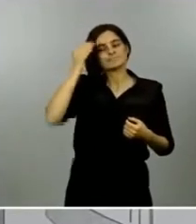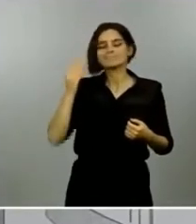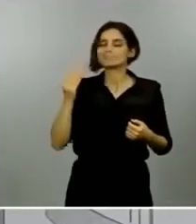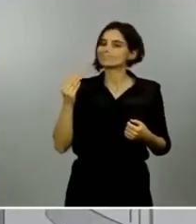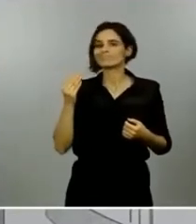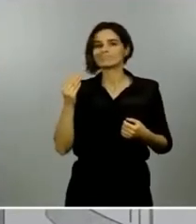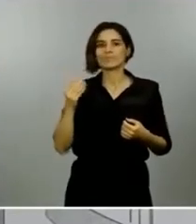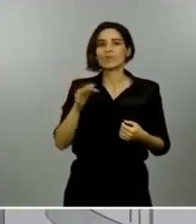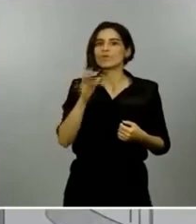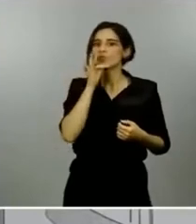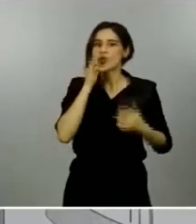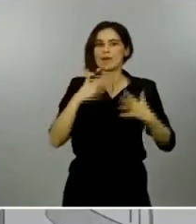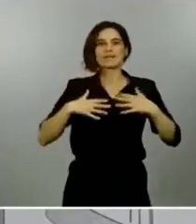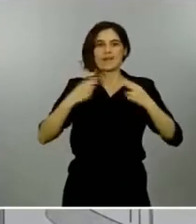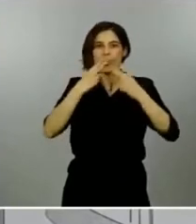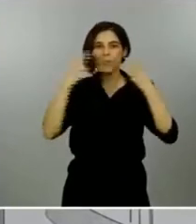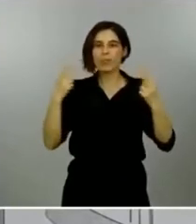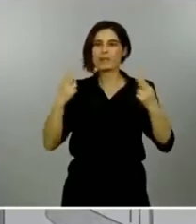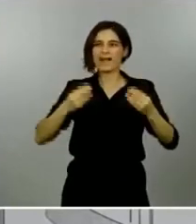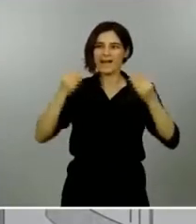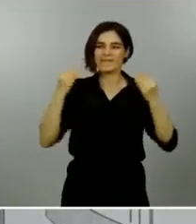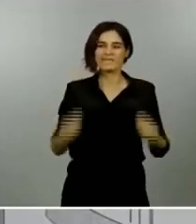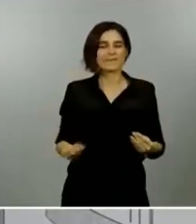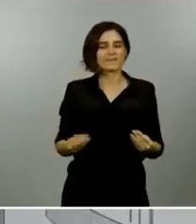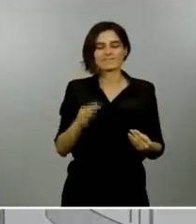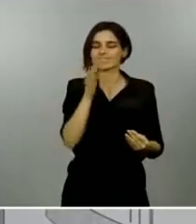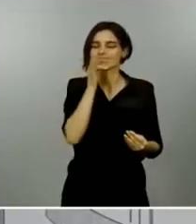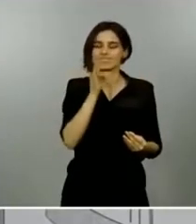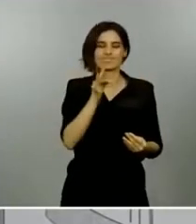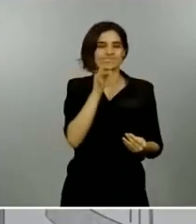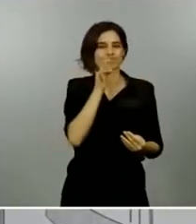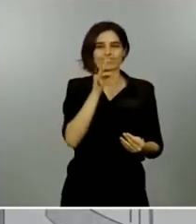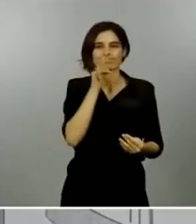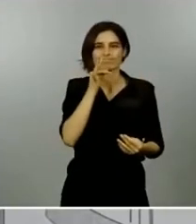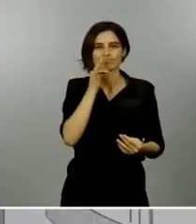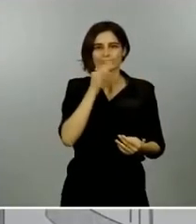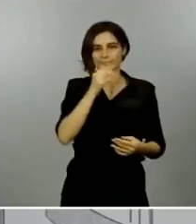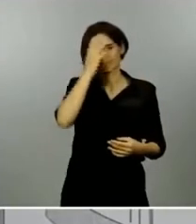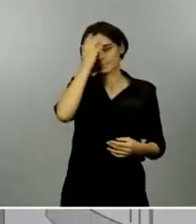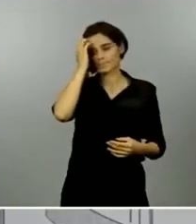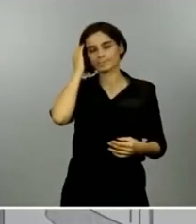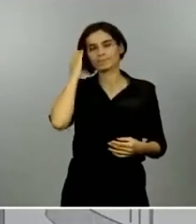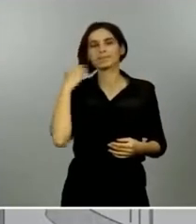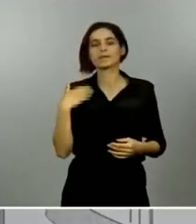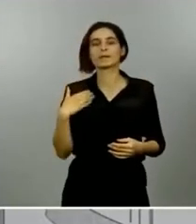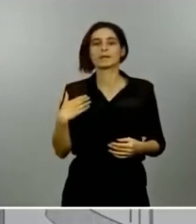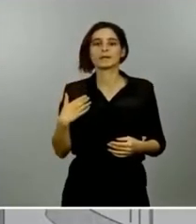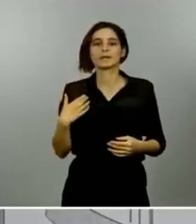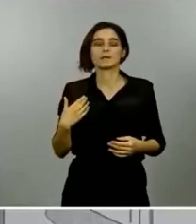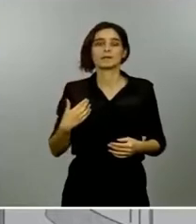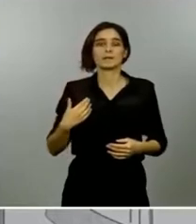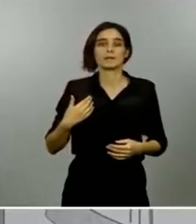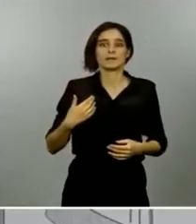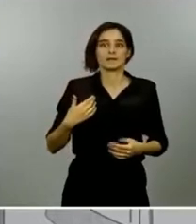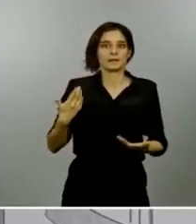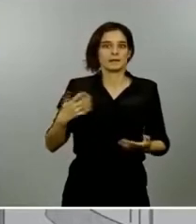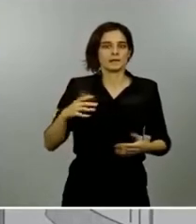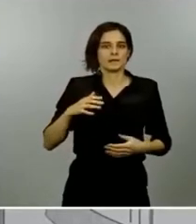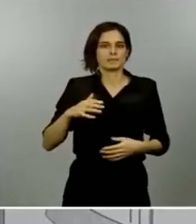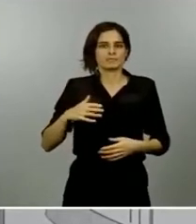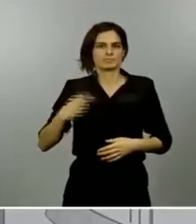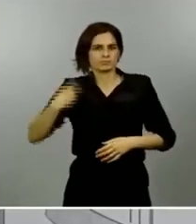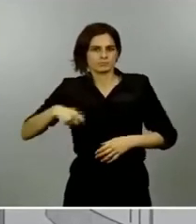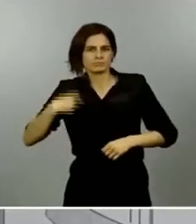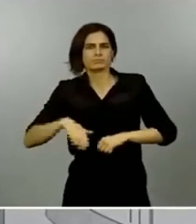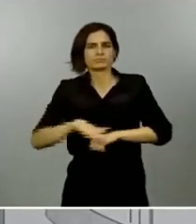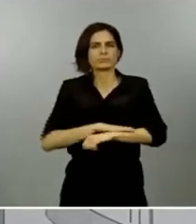pública necesarias. El esfuerzo que han realizado los responsables autonómicos y la población han sido también enormes en